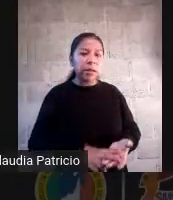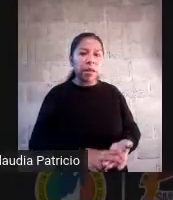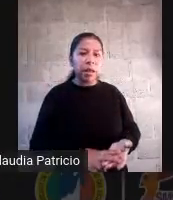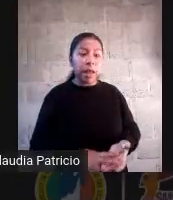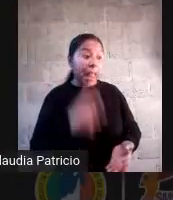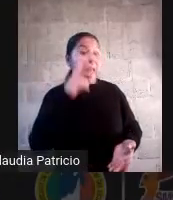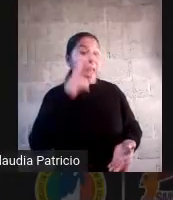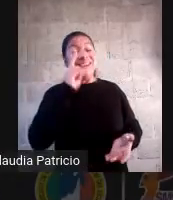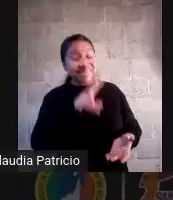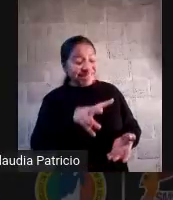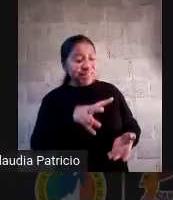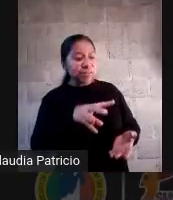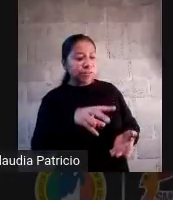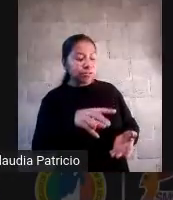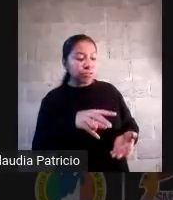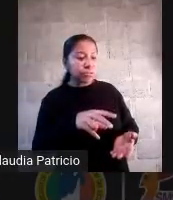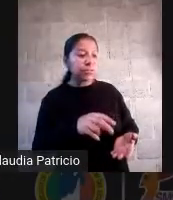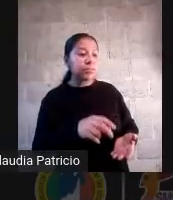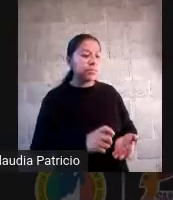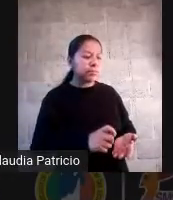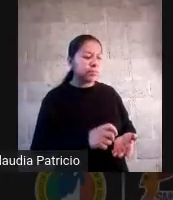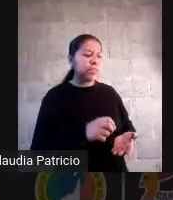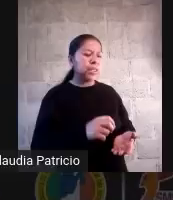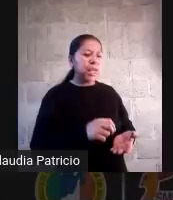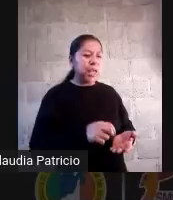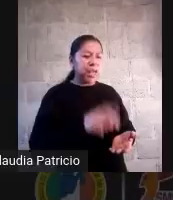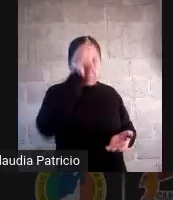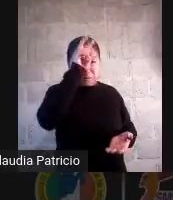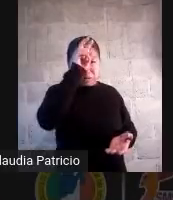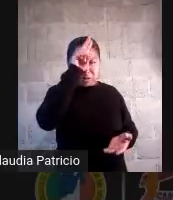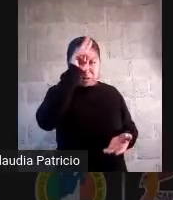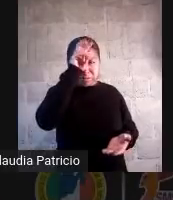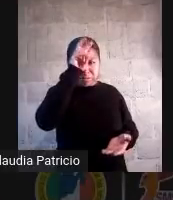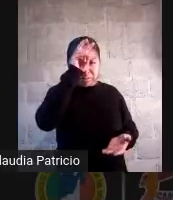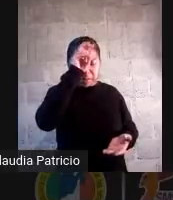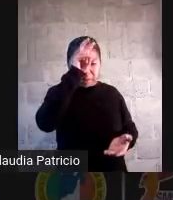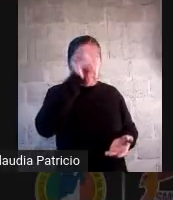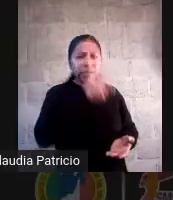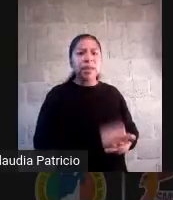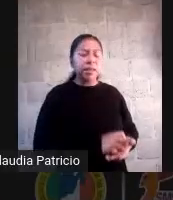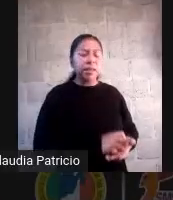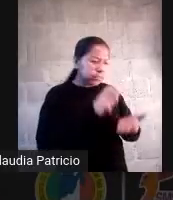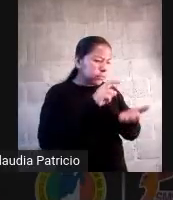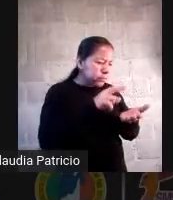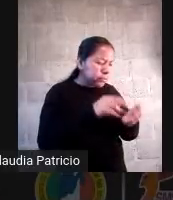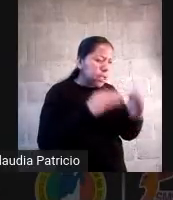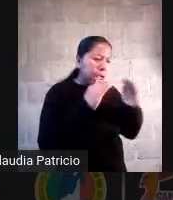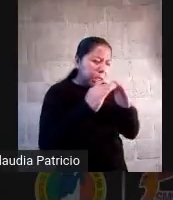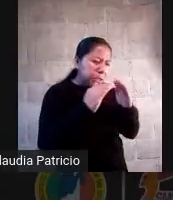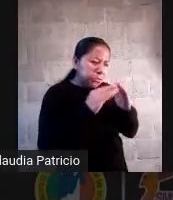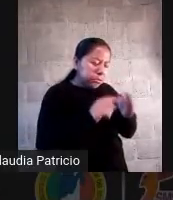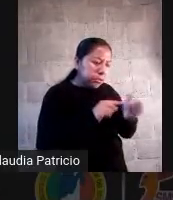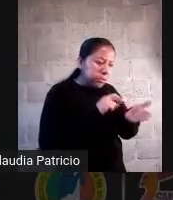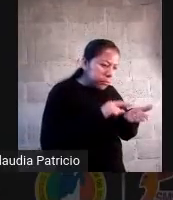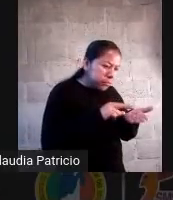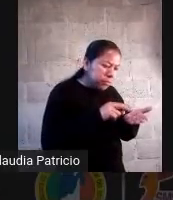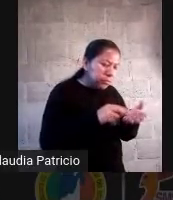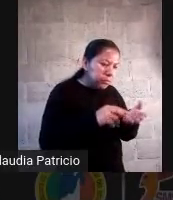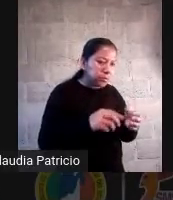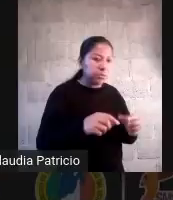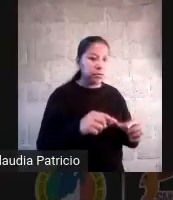su casa porque está cargando una una migajita de pan tan grande que cómo la puede cargar ella